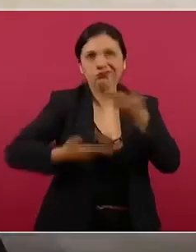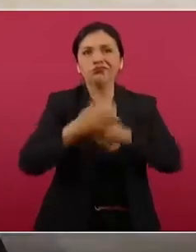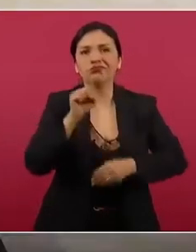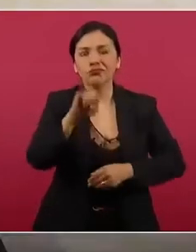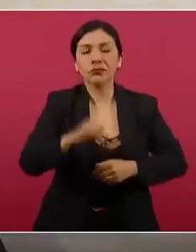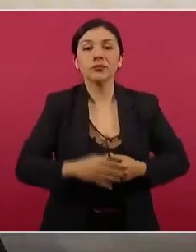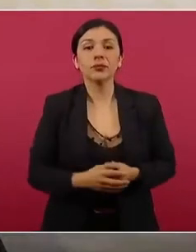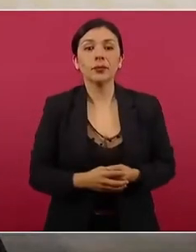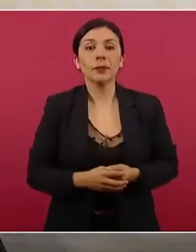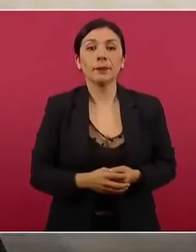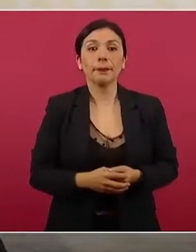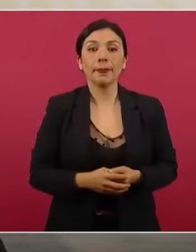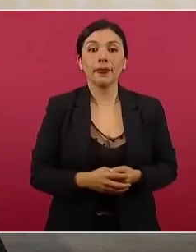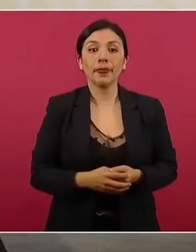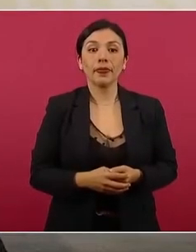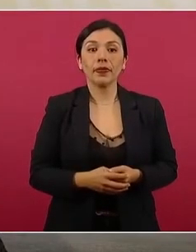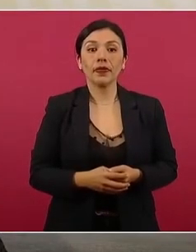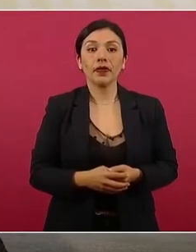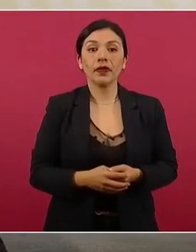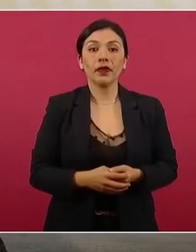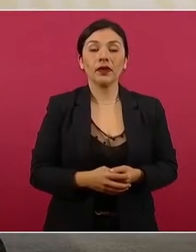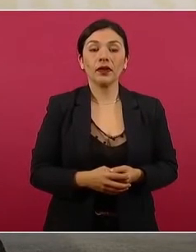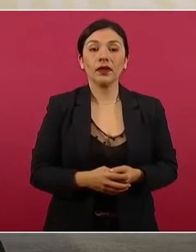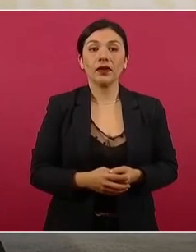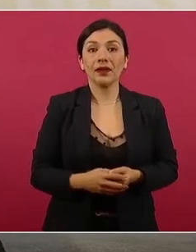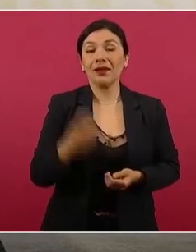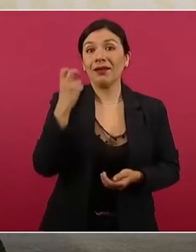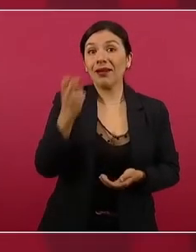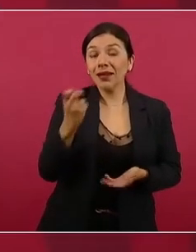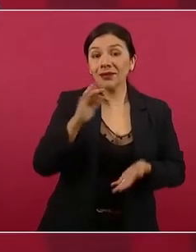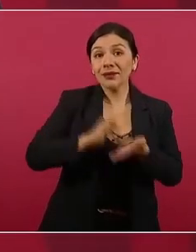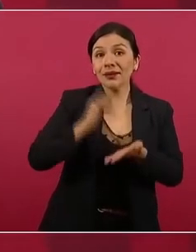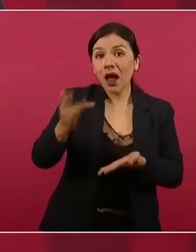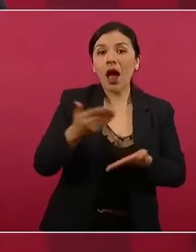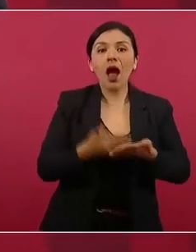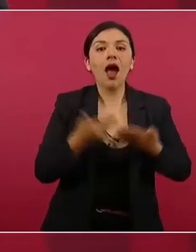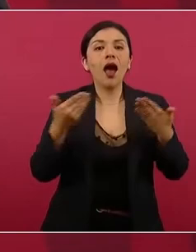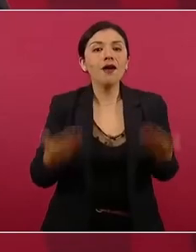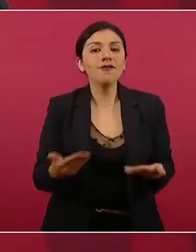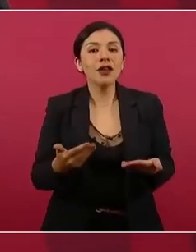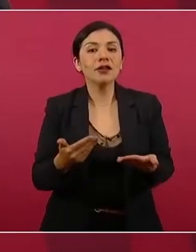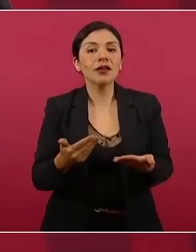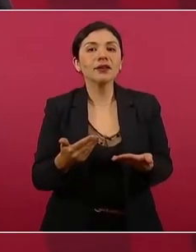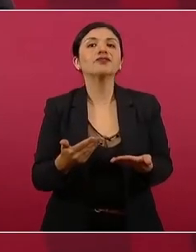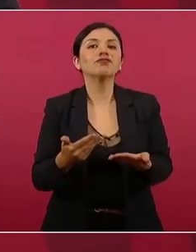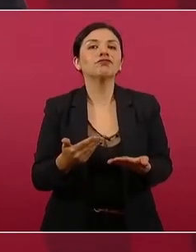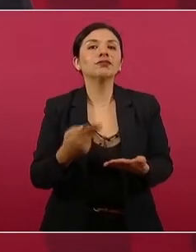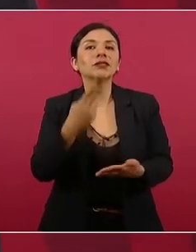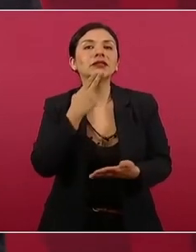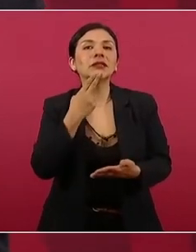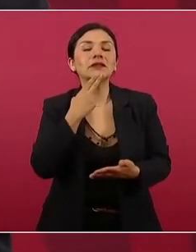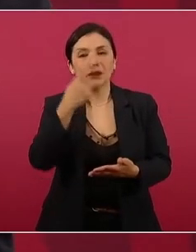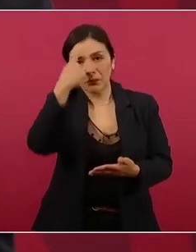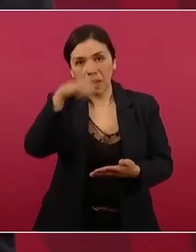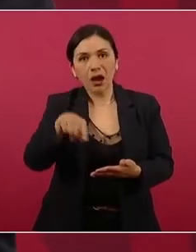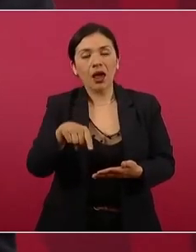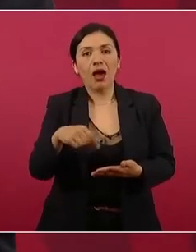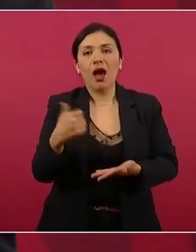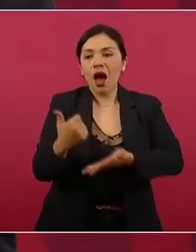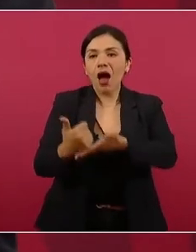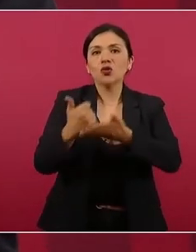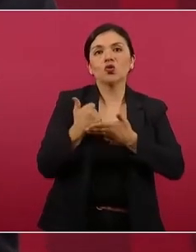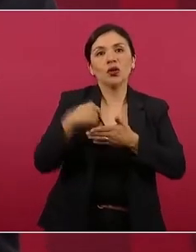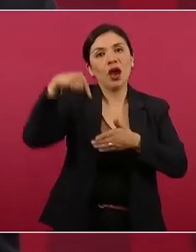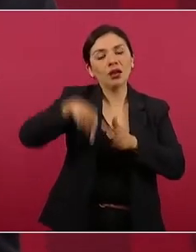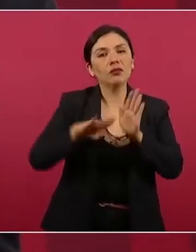Y eso es lo que nos está ahora apoyando